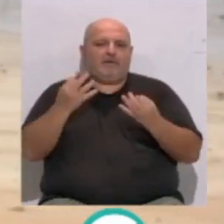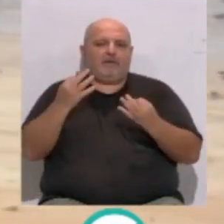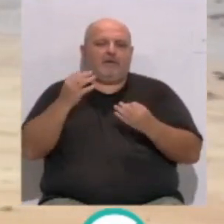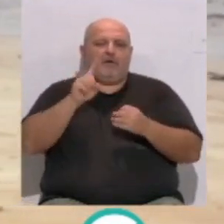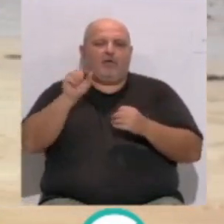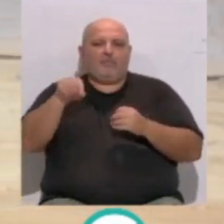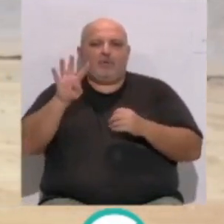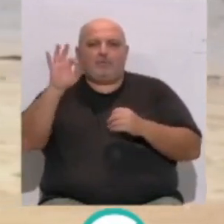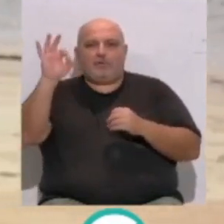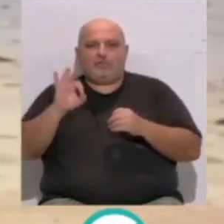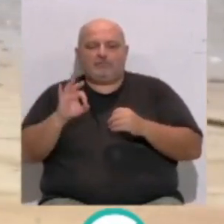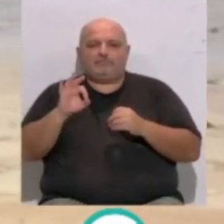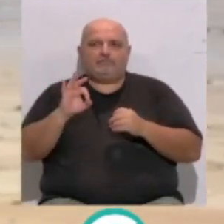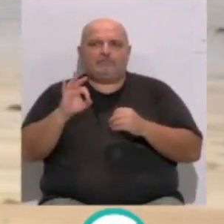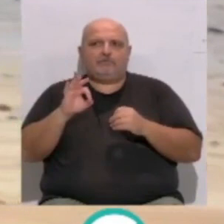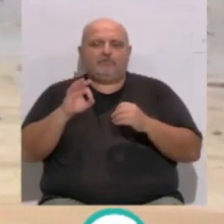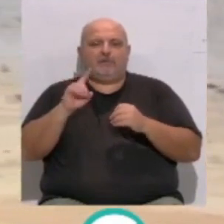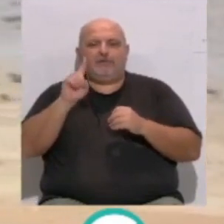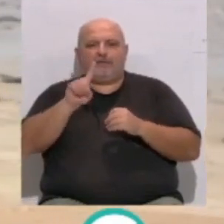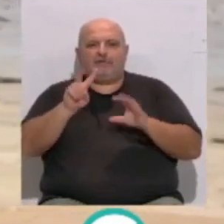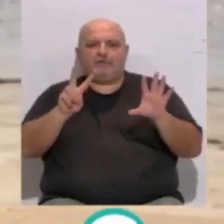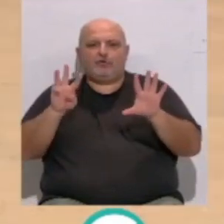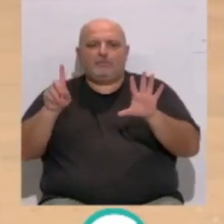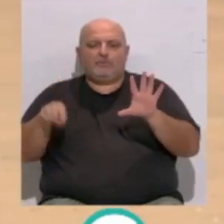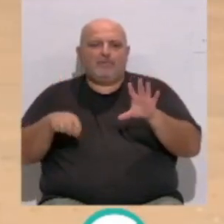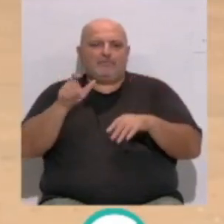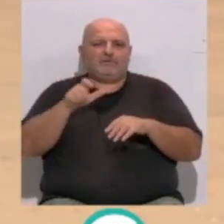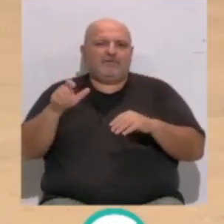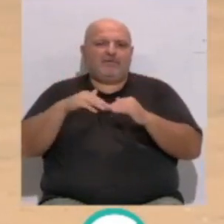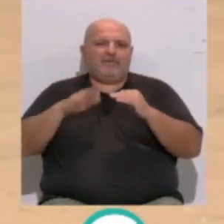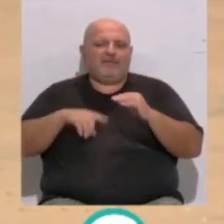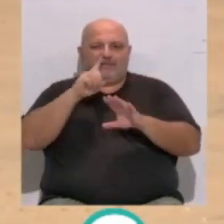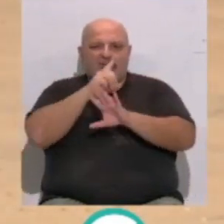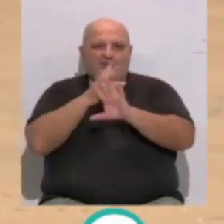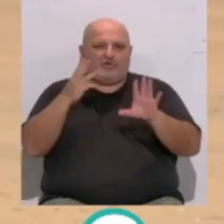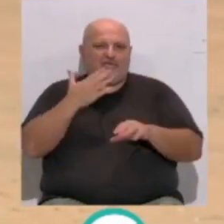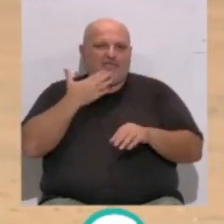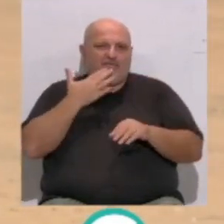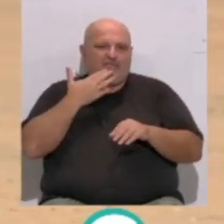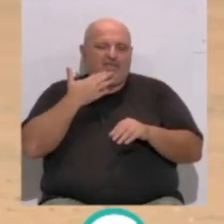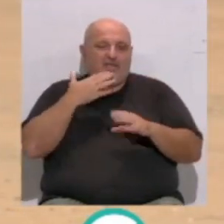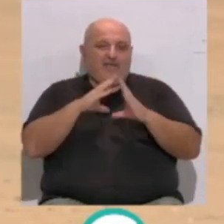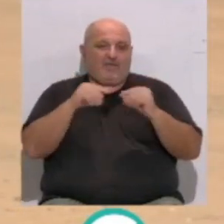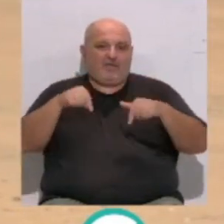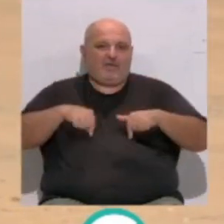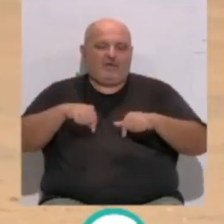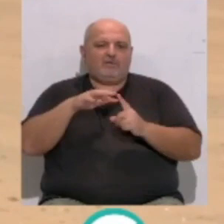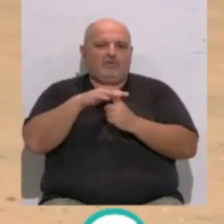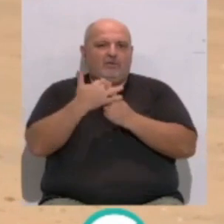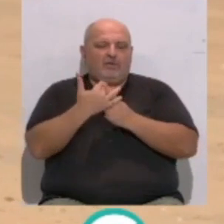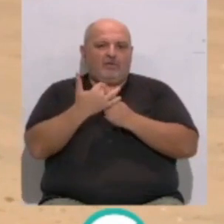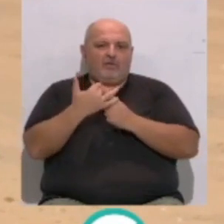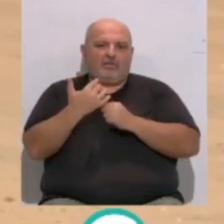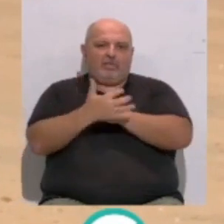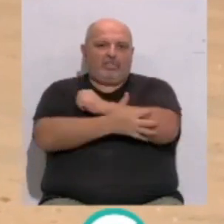11,4%, unas 178.000 personas menores de 18 años de la comunidad autónoma están en situación de